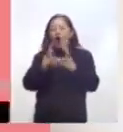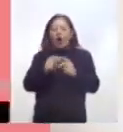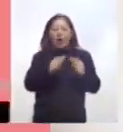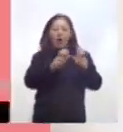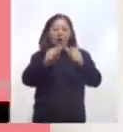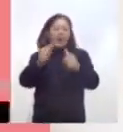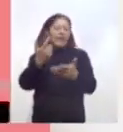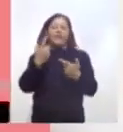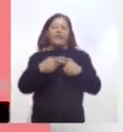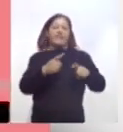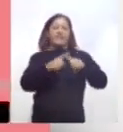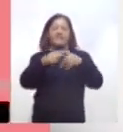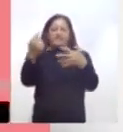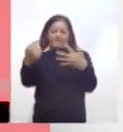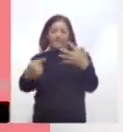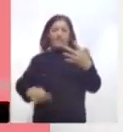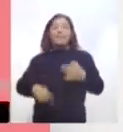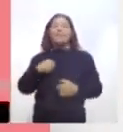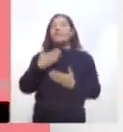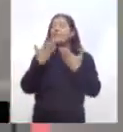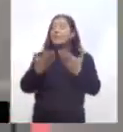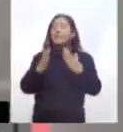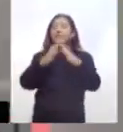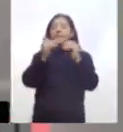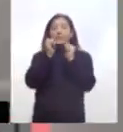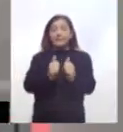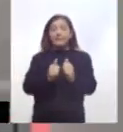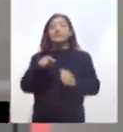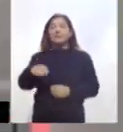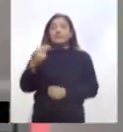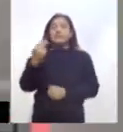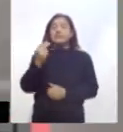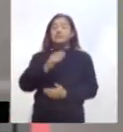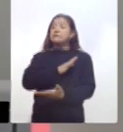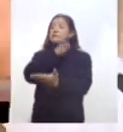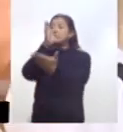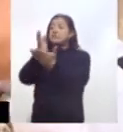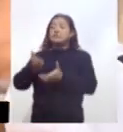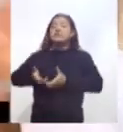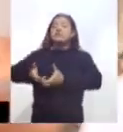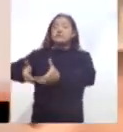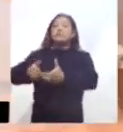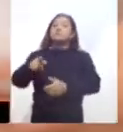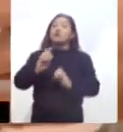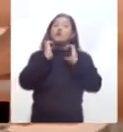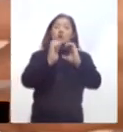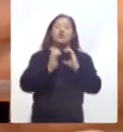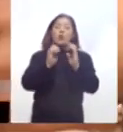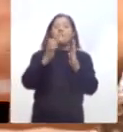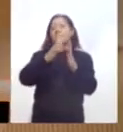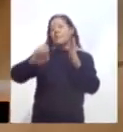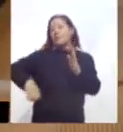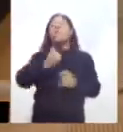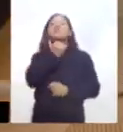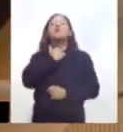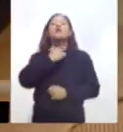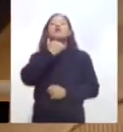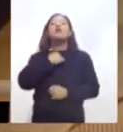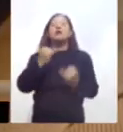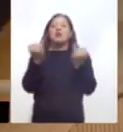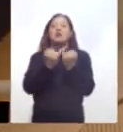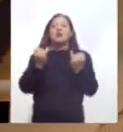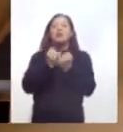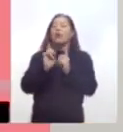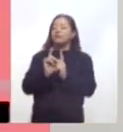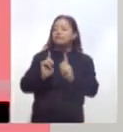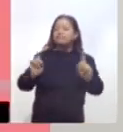El llamado es a quedarse en casa y si es necesario salir a la calle, tomar precauciones como usar gel antibacterial y mantener la